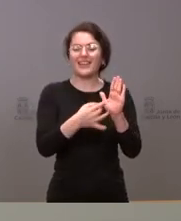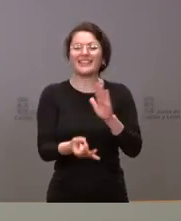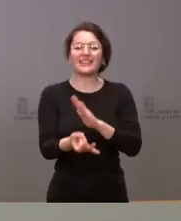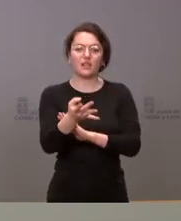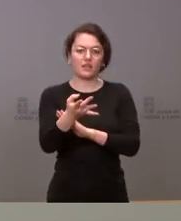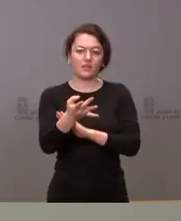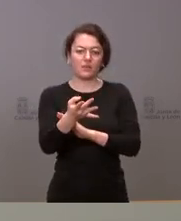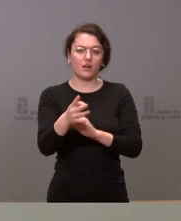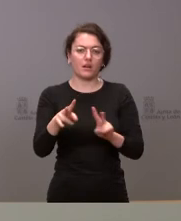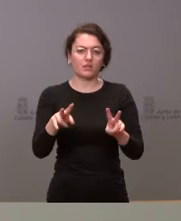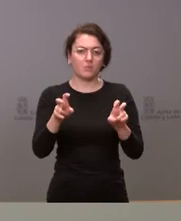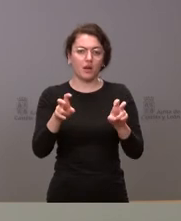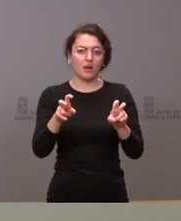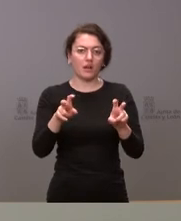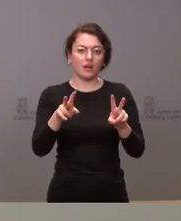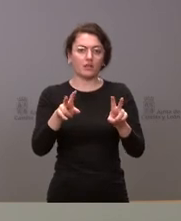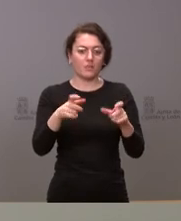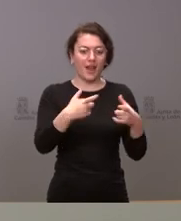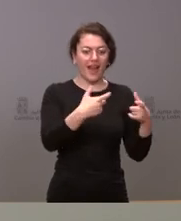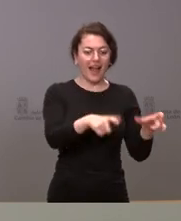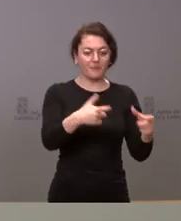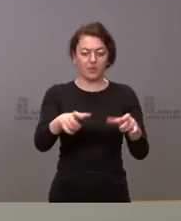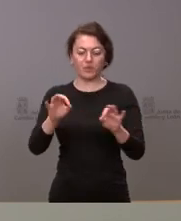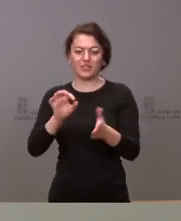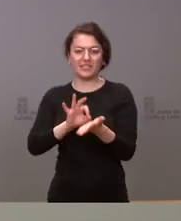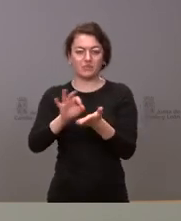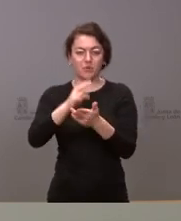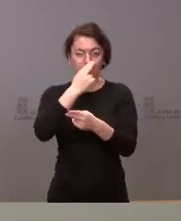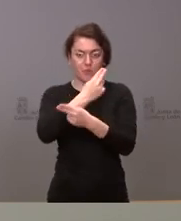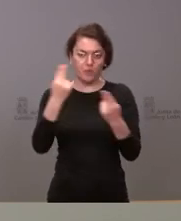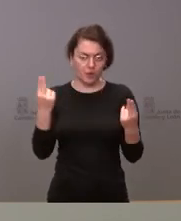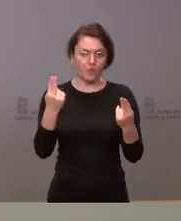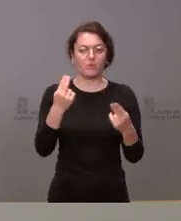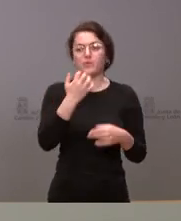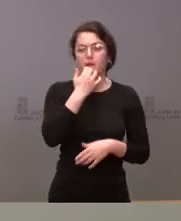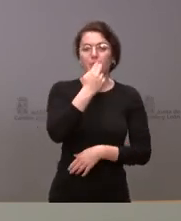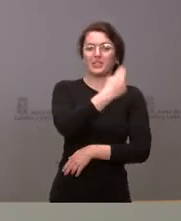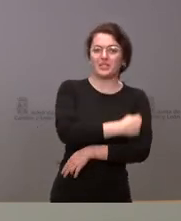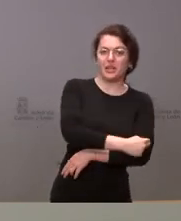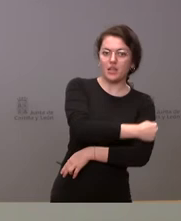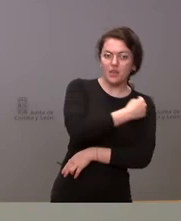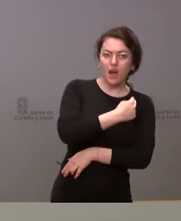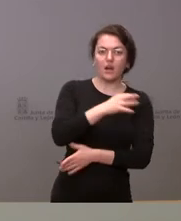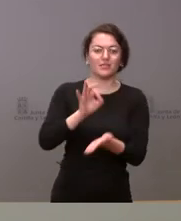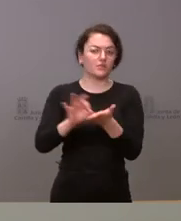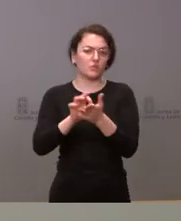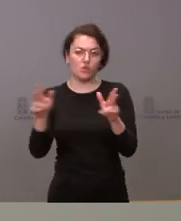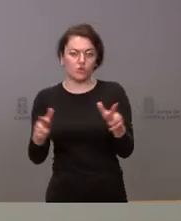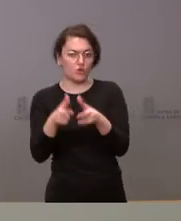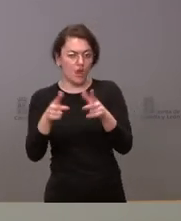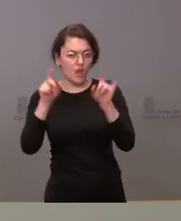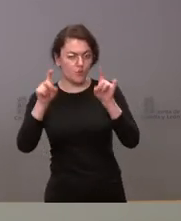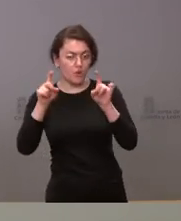ver con los ámbitos de estos servicios públicos fundamentalmente en el ámbito de la sanidad de la educación de los servicios sociales y nuestra